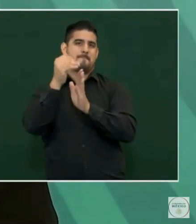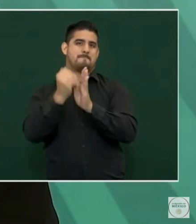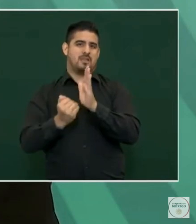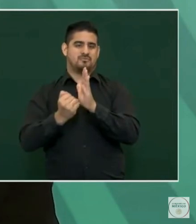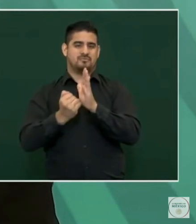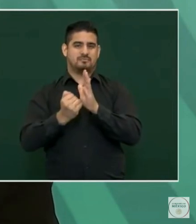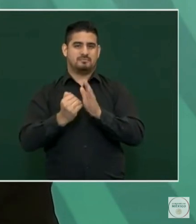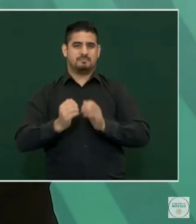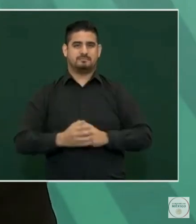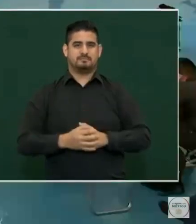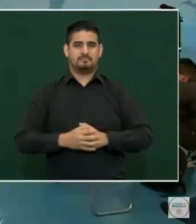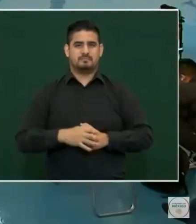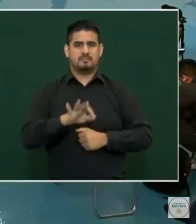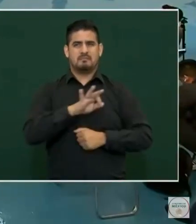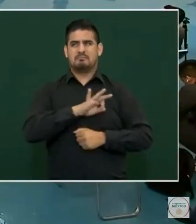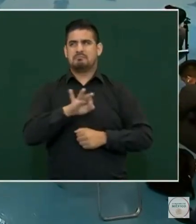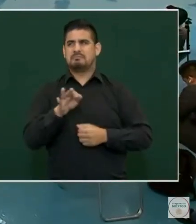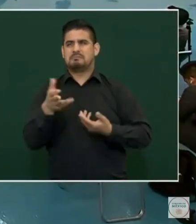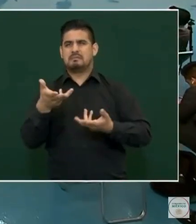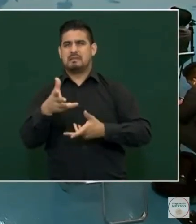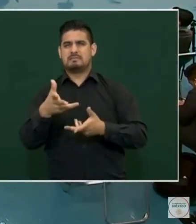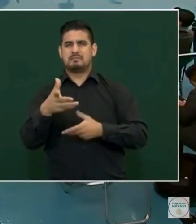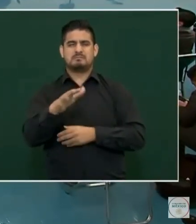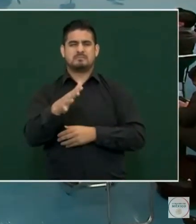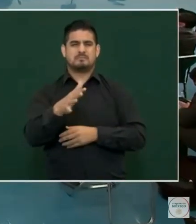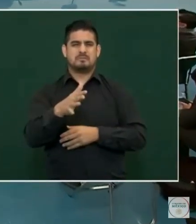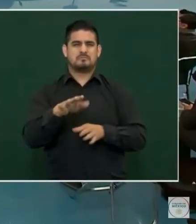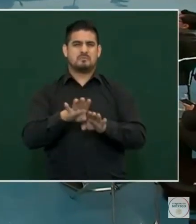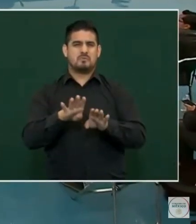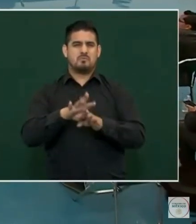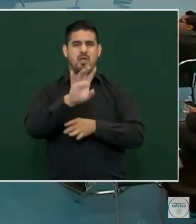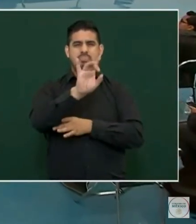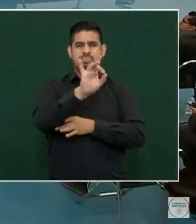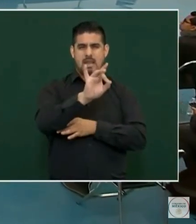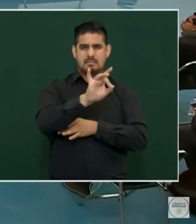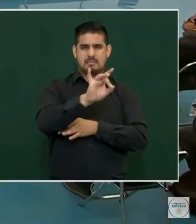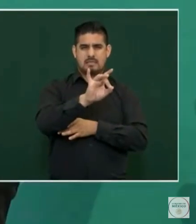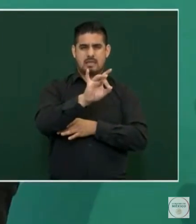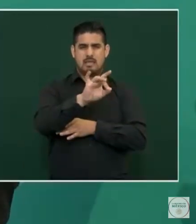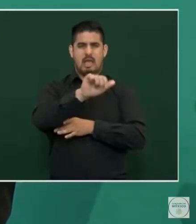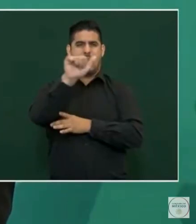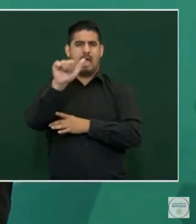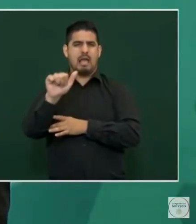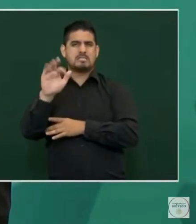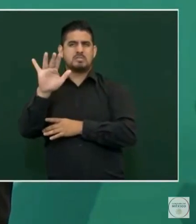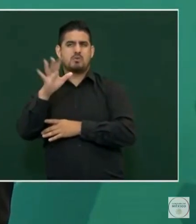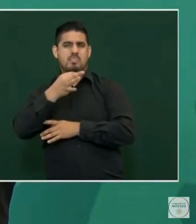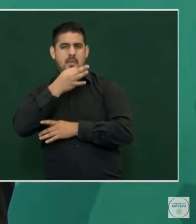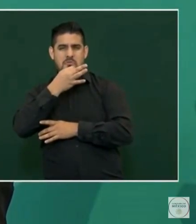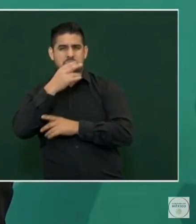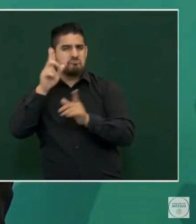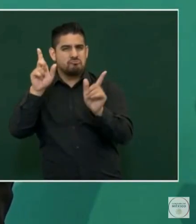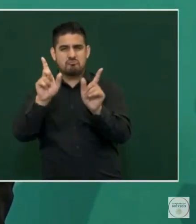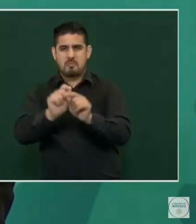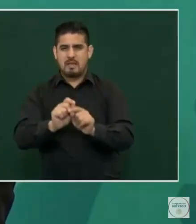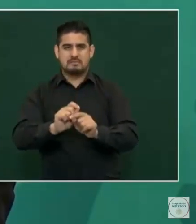Se pueden hacer de 30 a 50 minutos